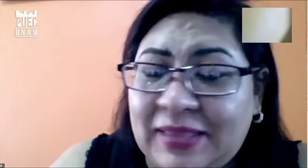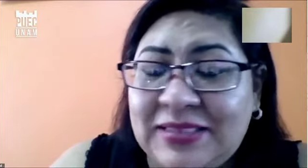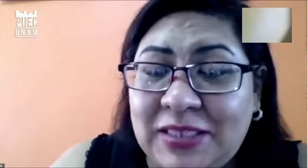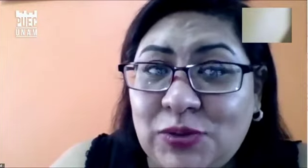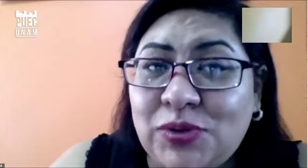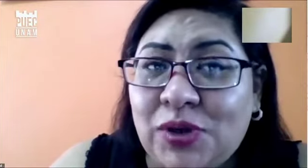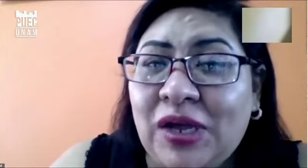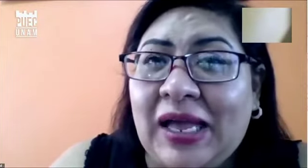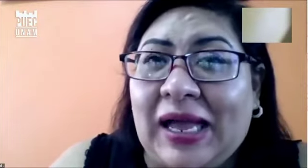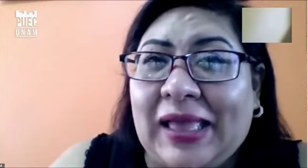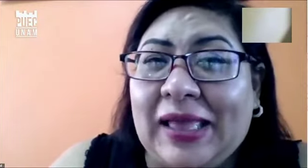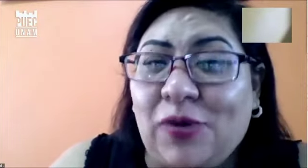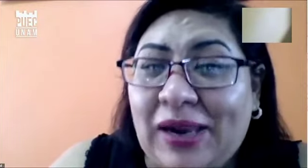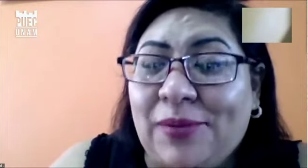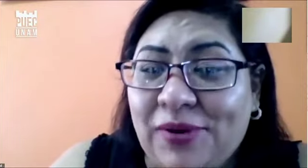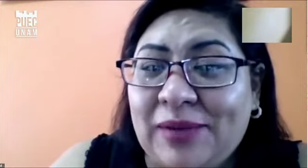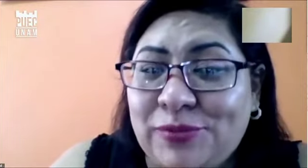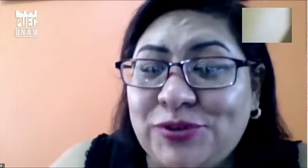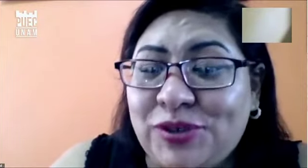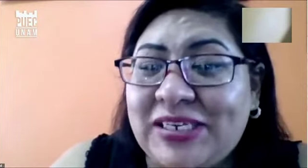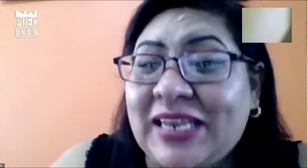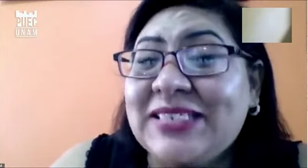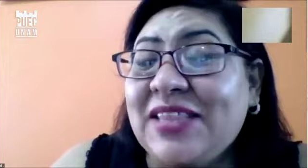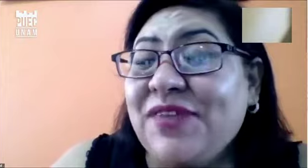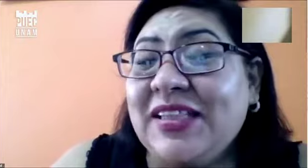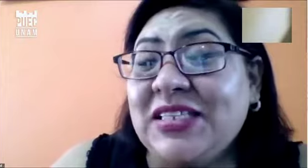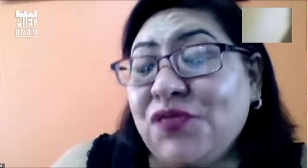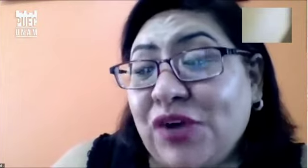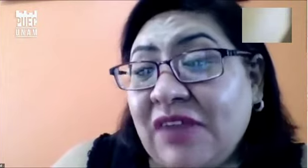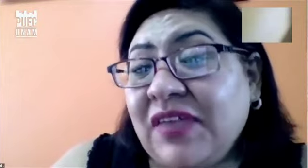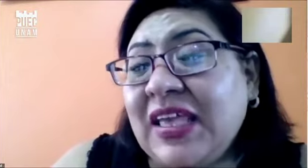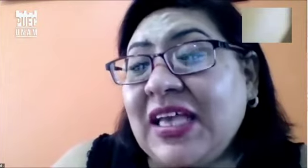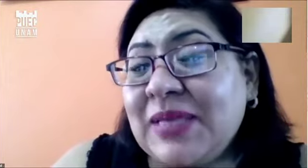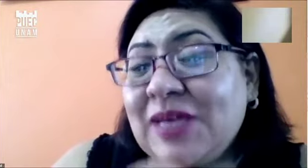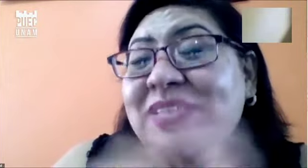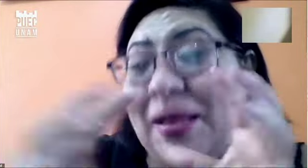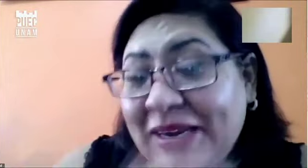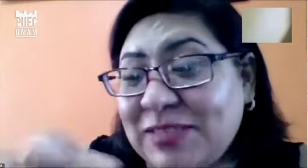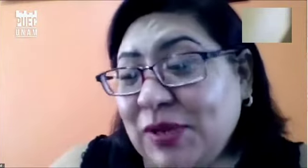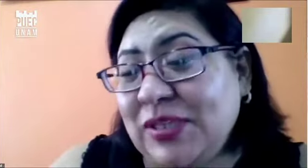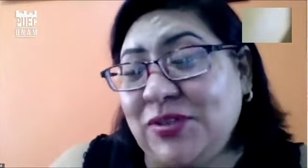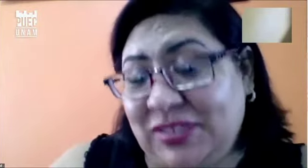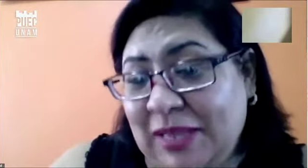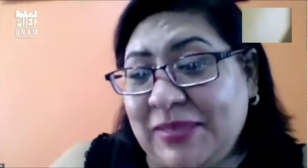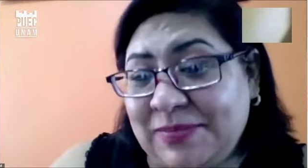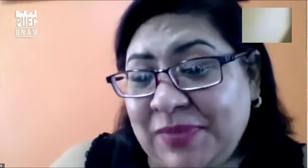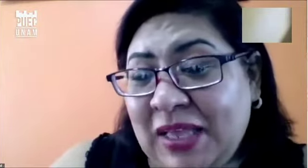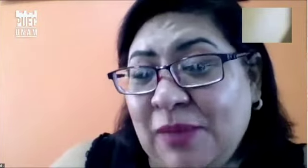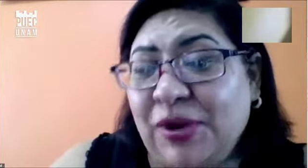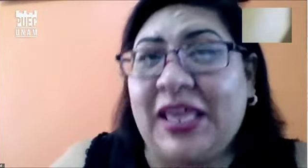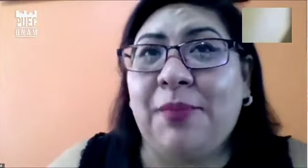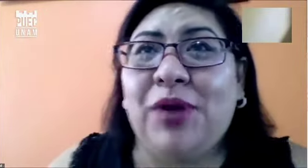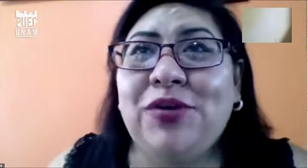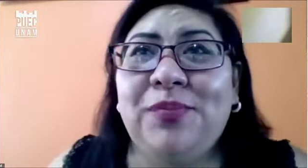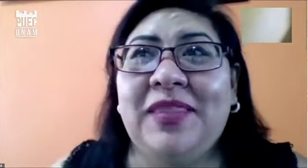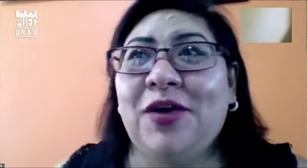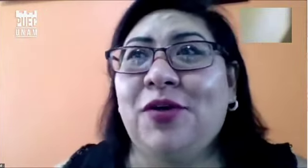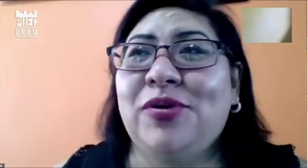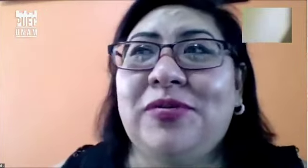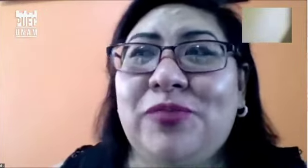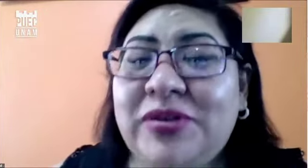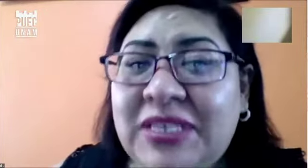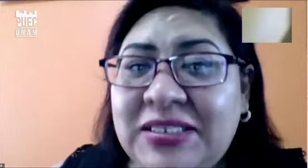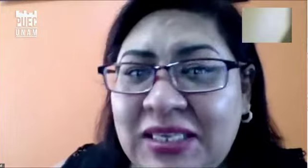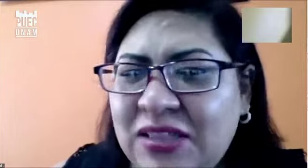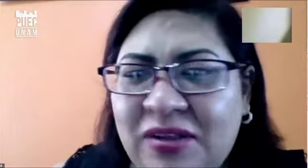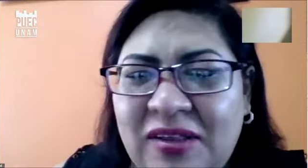departamento, del instituto, colabora mucho y realiza diferentes infografías, videos que hablan respecto a estos temas. Por ejemplo, hay un video